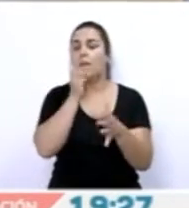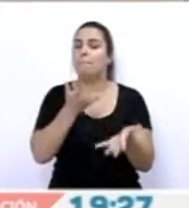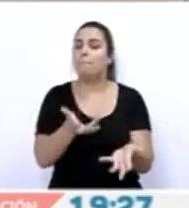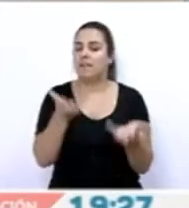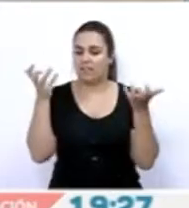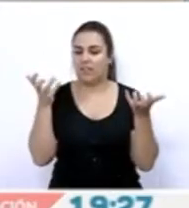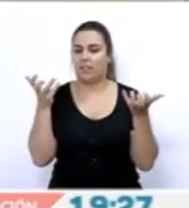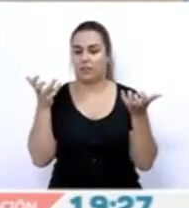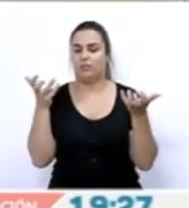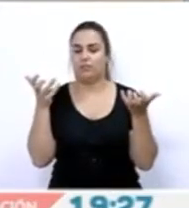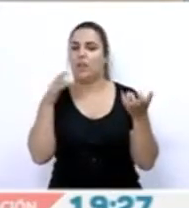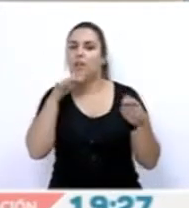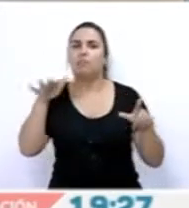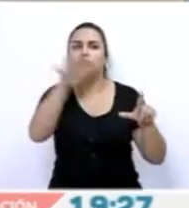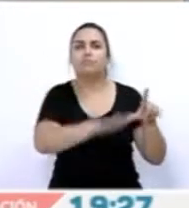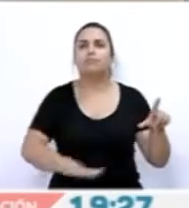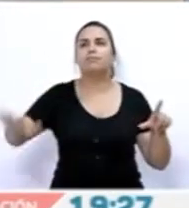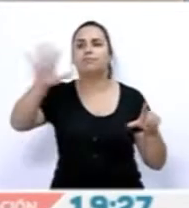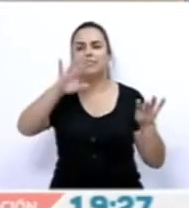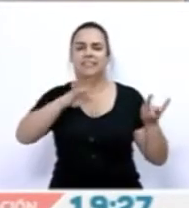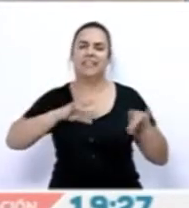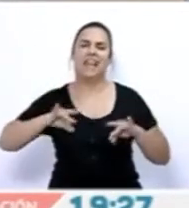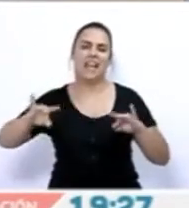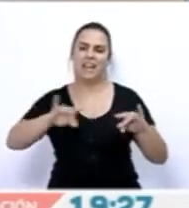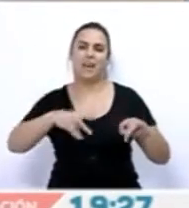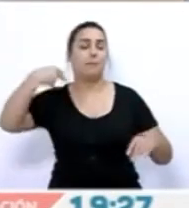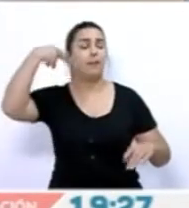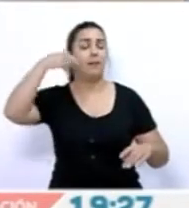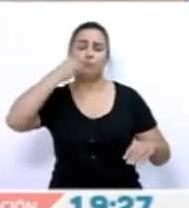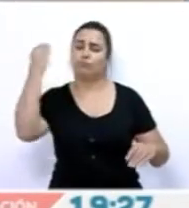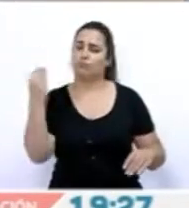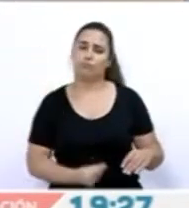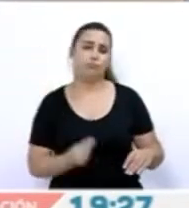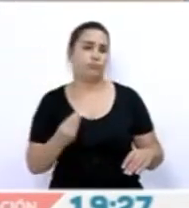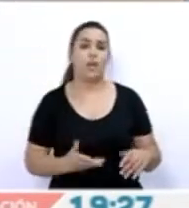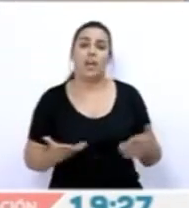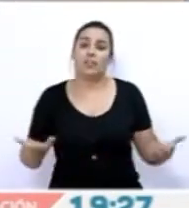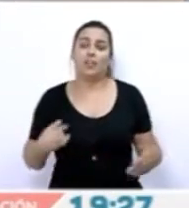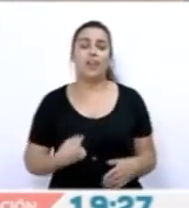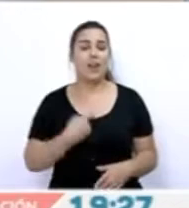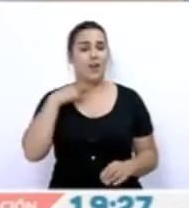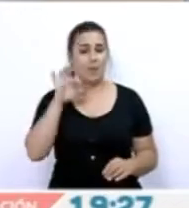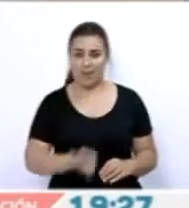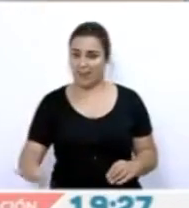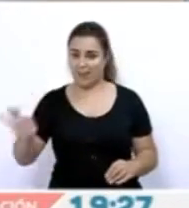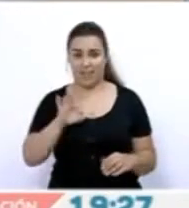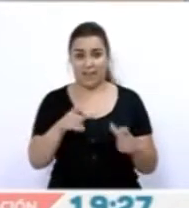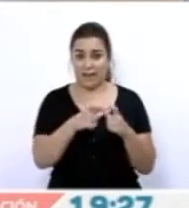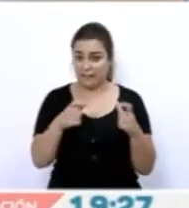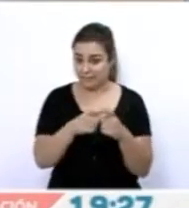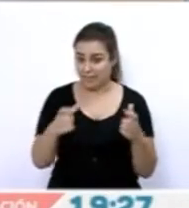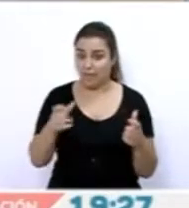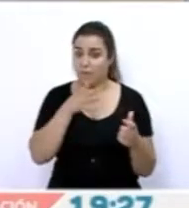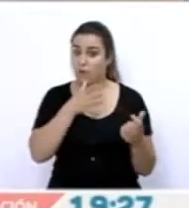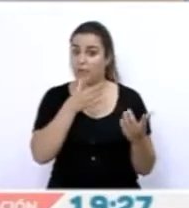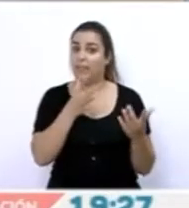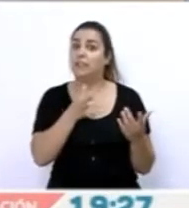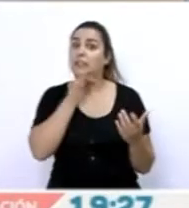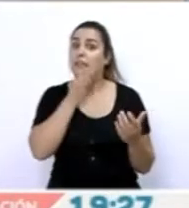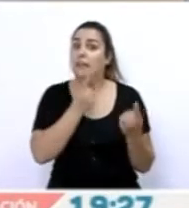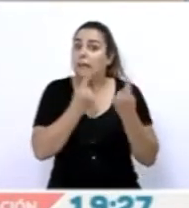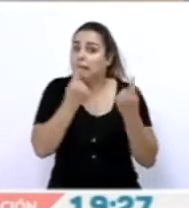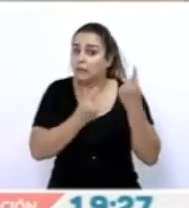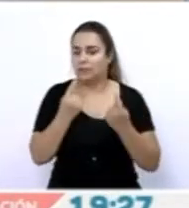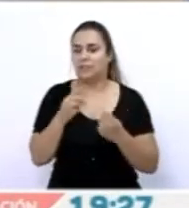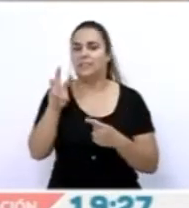en un marco como es nuestra tierra, el Valle del Jerte. Así que no se pierdan esas entradas, que no quedan muchas. El 3